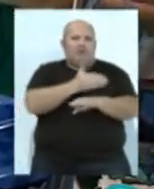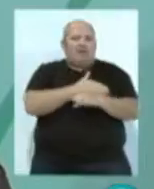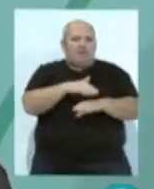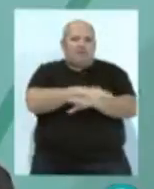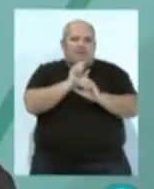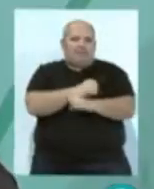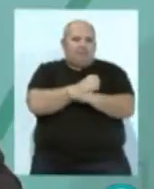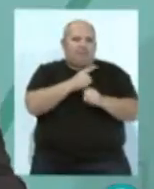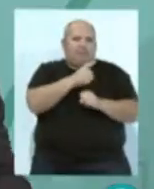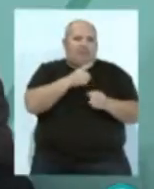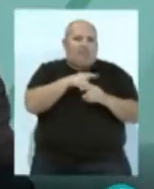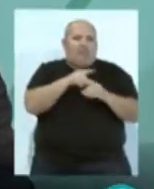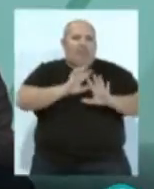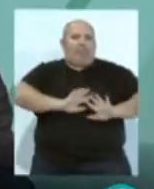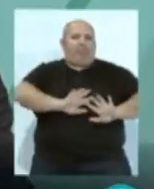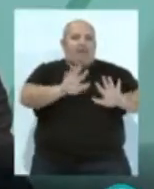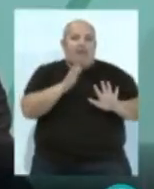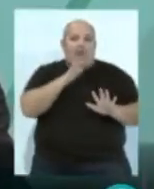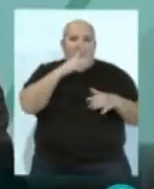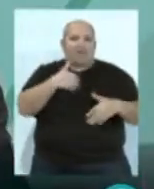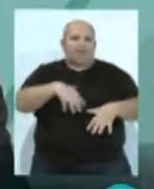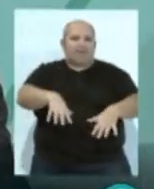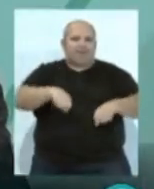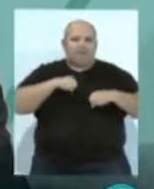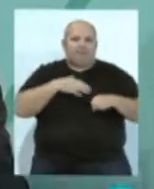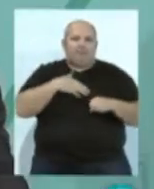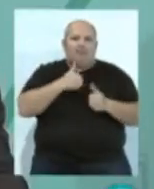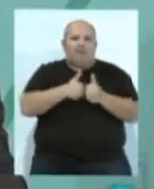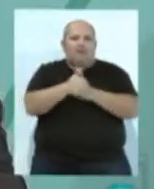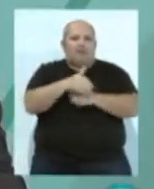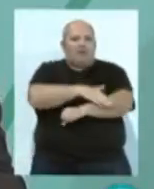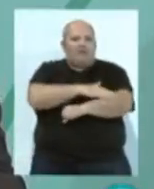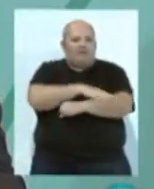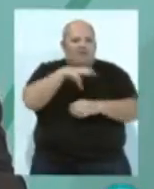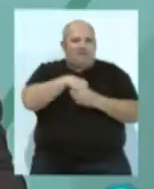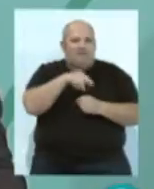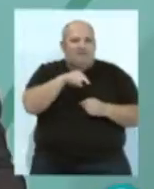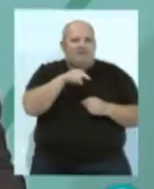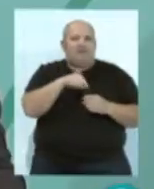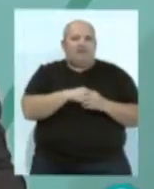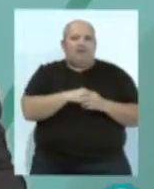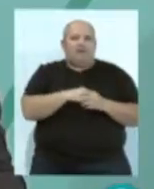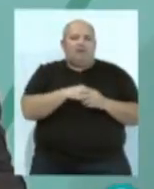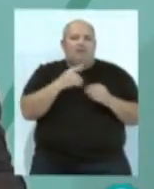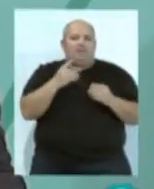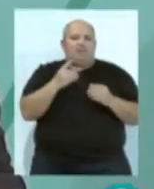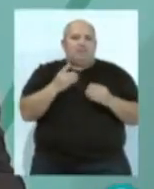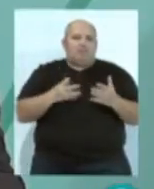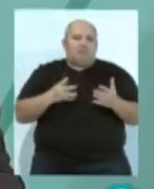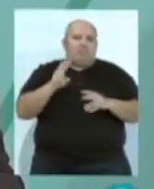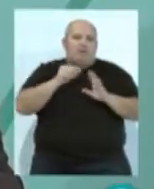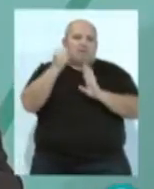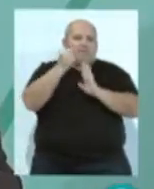ha sido incapaz de dar respuestas. Por eso es prioritario para el nuevo Gobierno de Andalucía el que, implementando